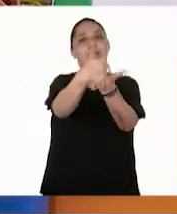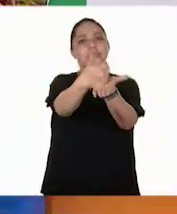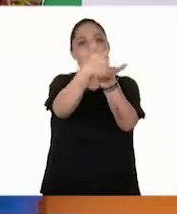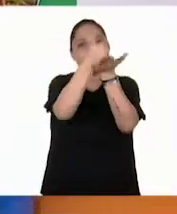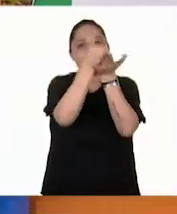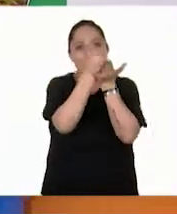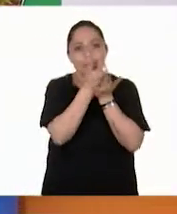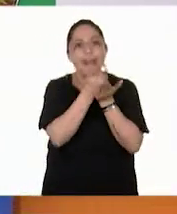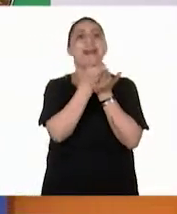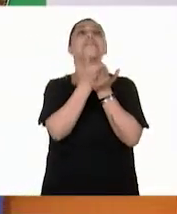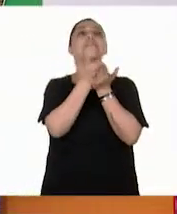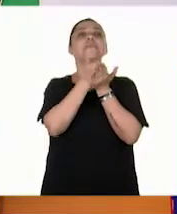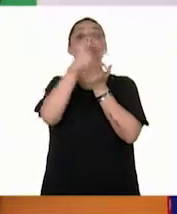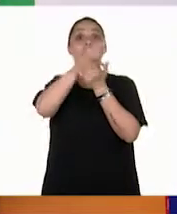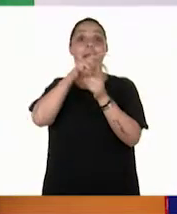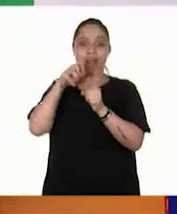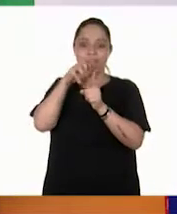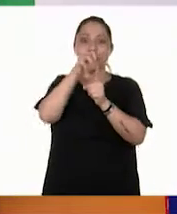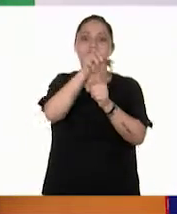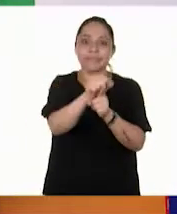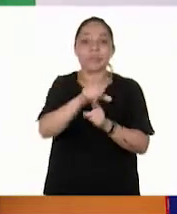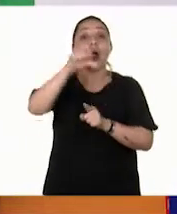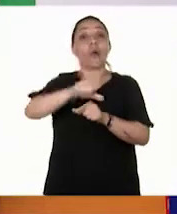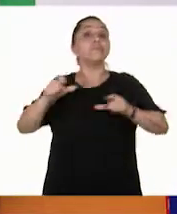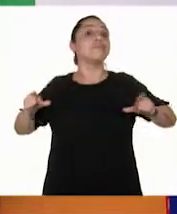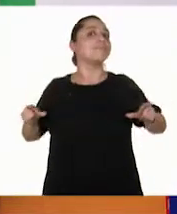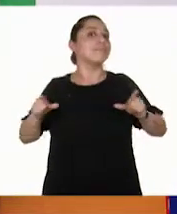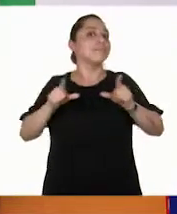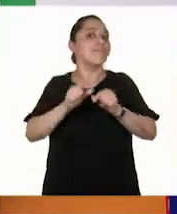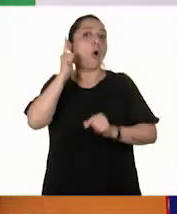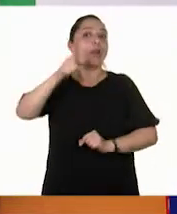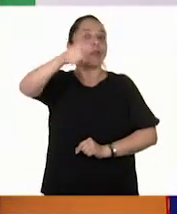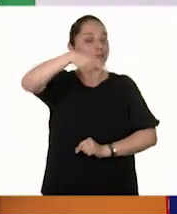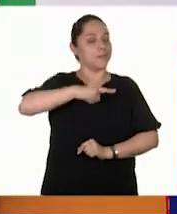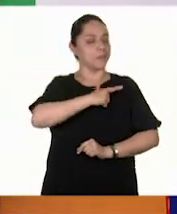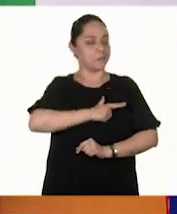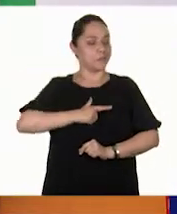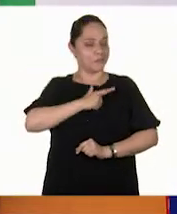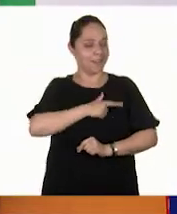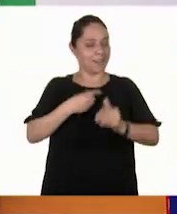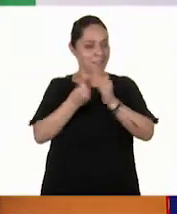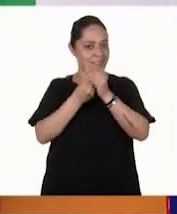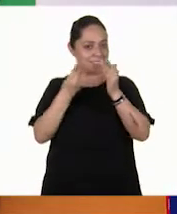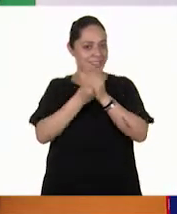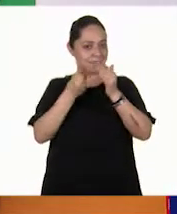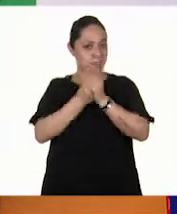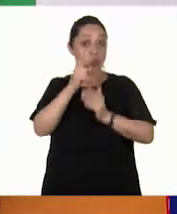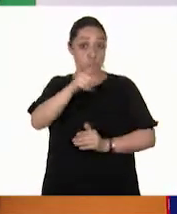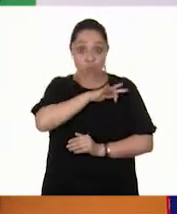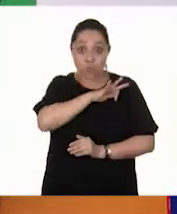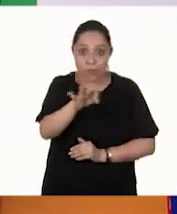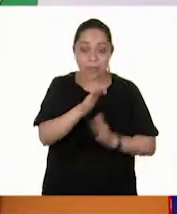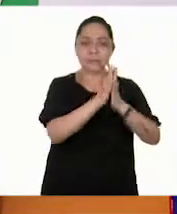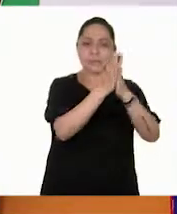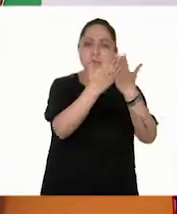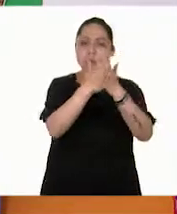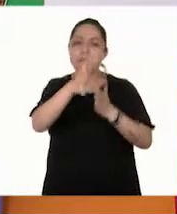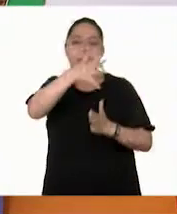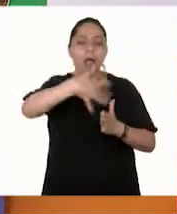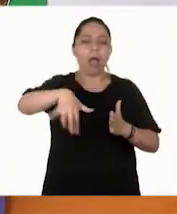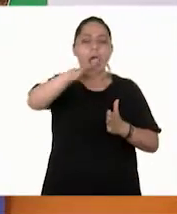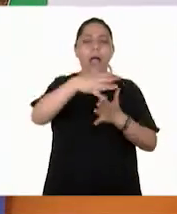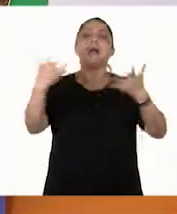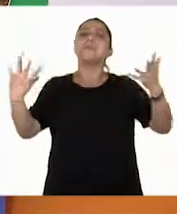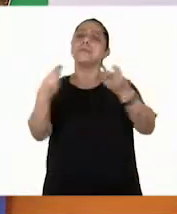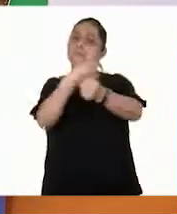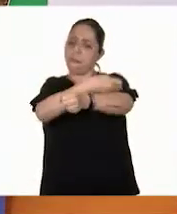a lograr llegar hasta la meta. Por hoy hemos terminado. Espero que les haya gustado muchísimo la clase. Si te es posible, consulta otros libros y